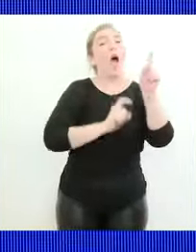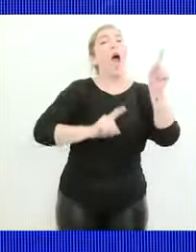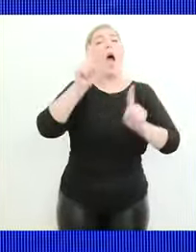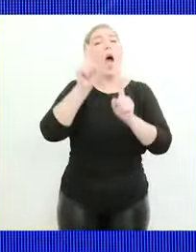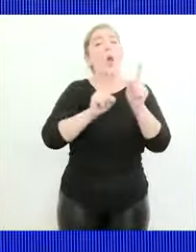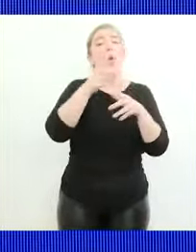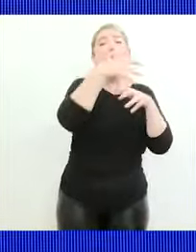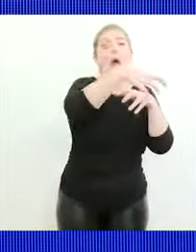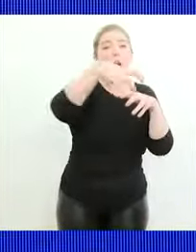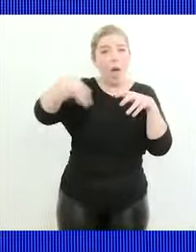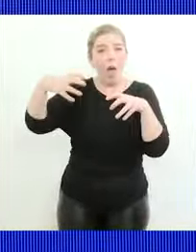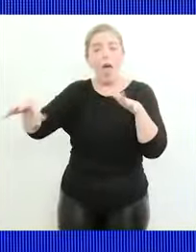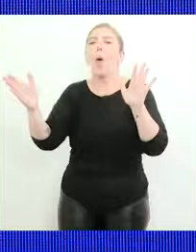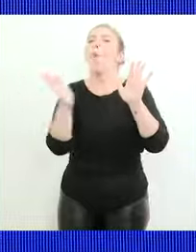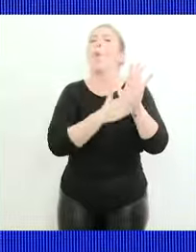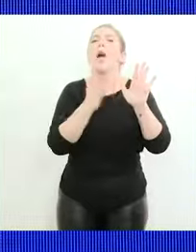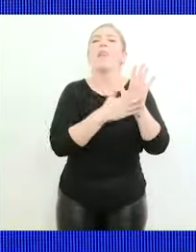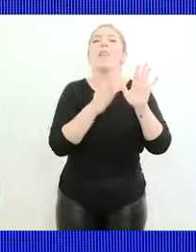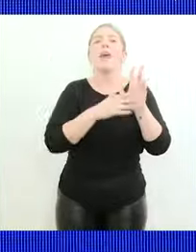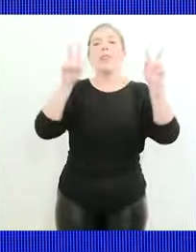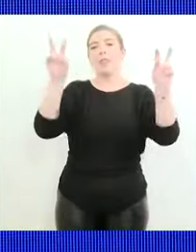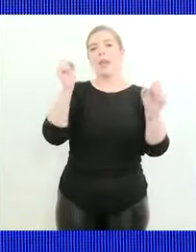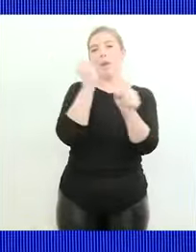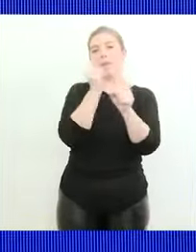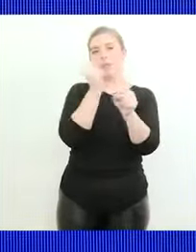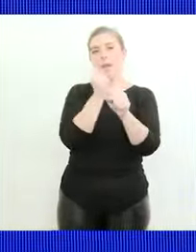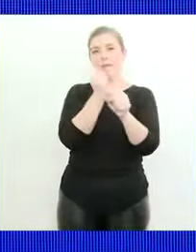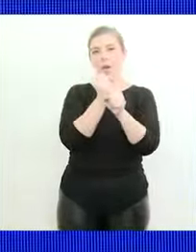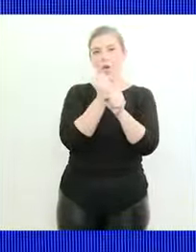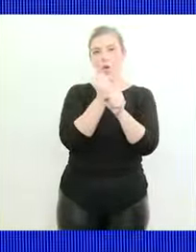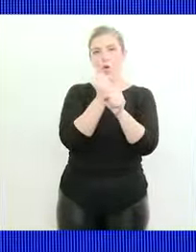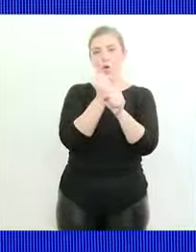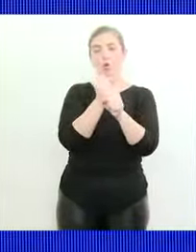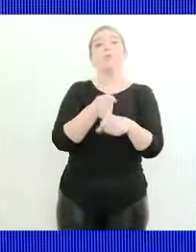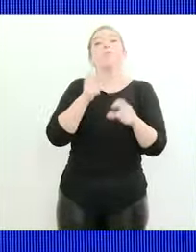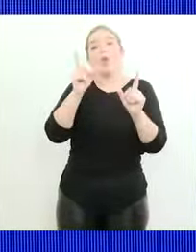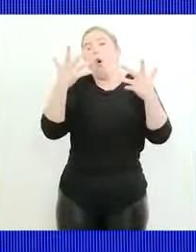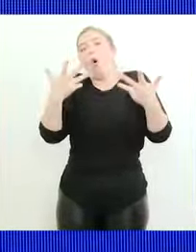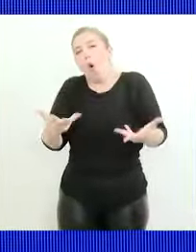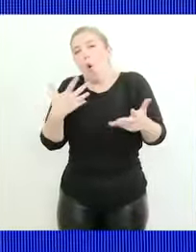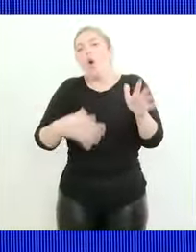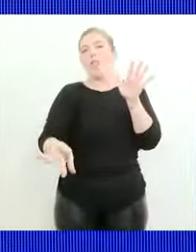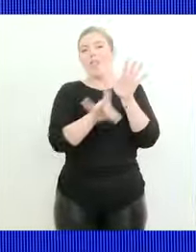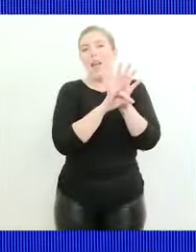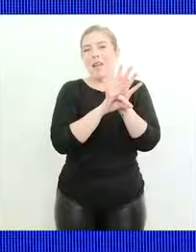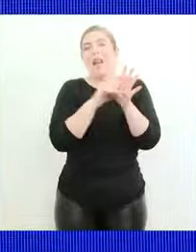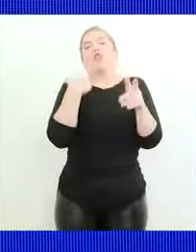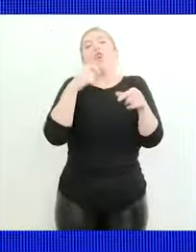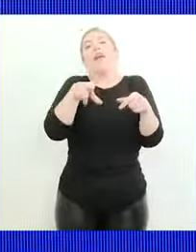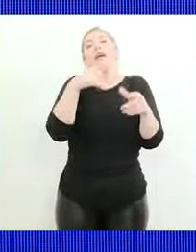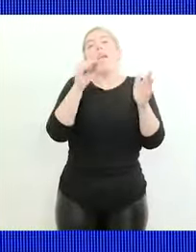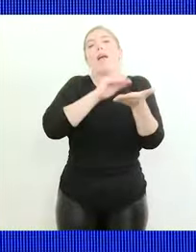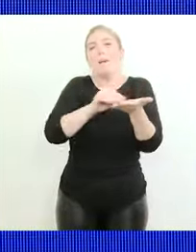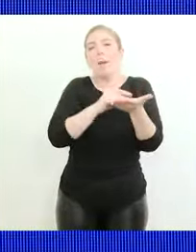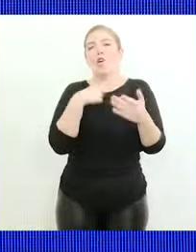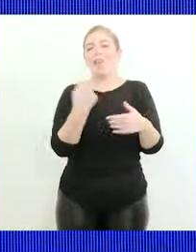unidad validada en términos de trabajo y obviamente acompañado por el decreto del puente al empleo que lo que nos